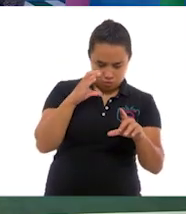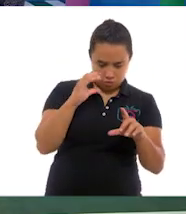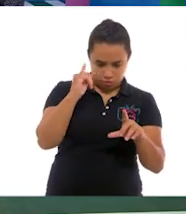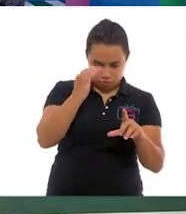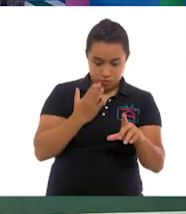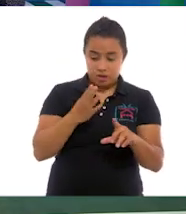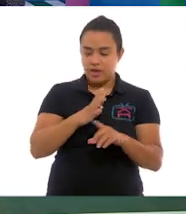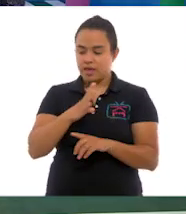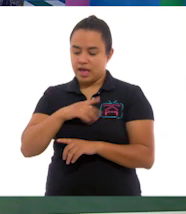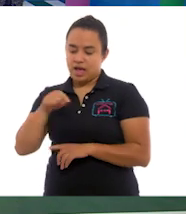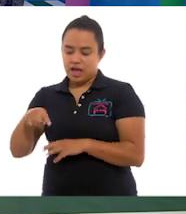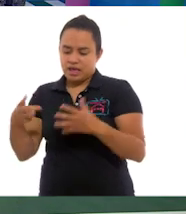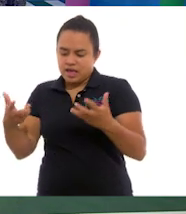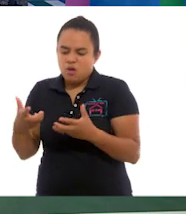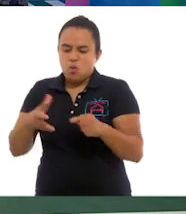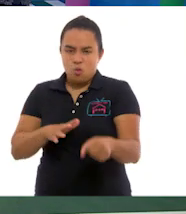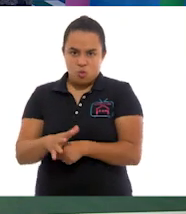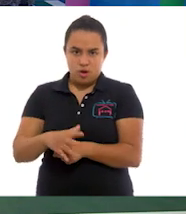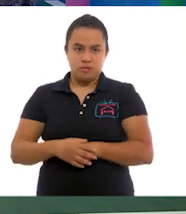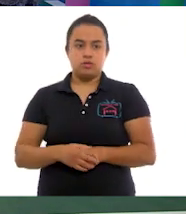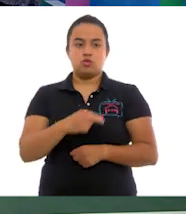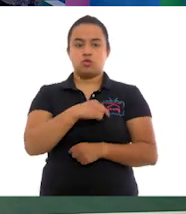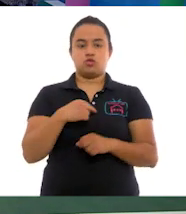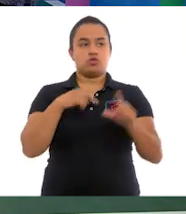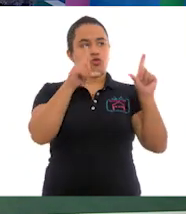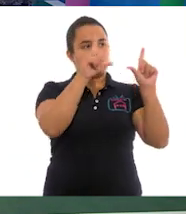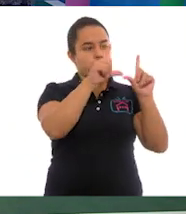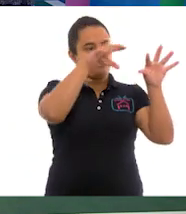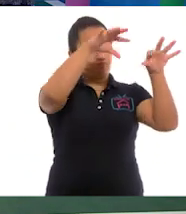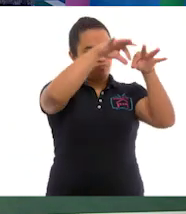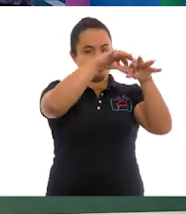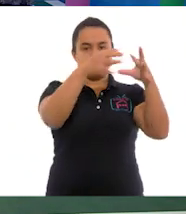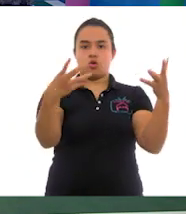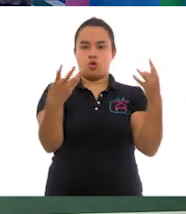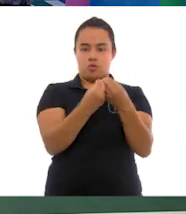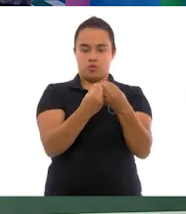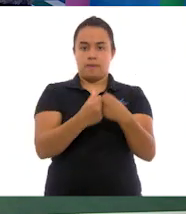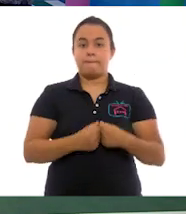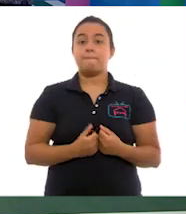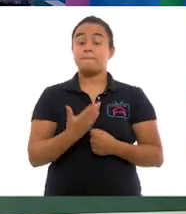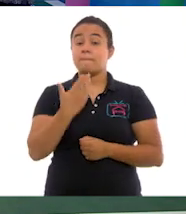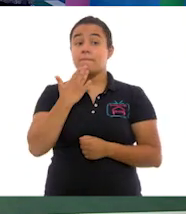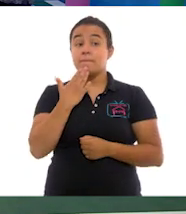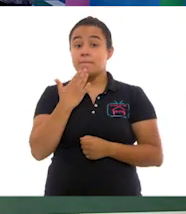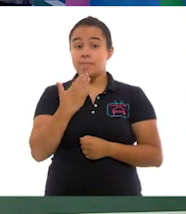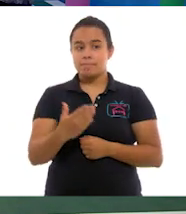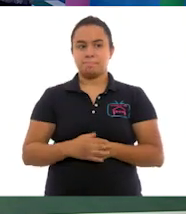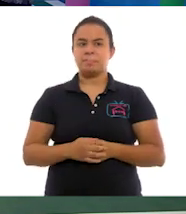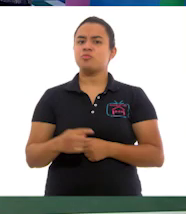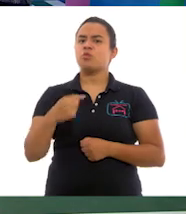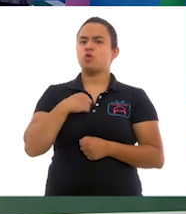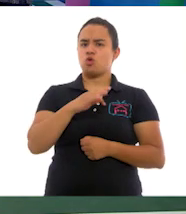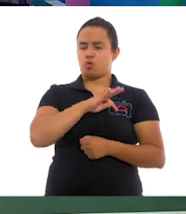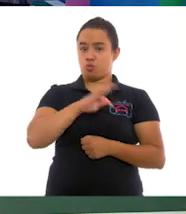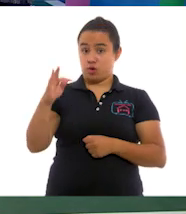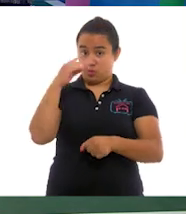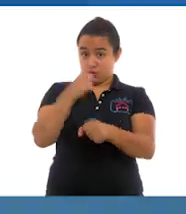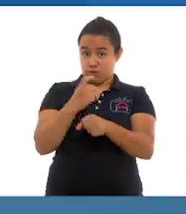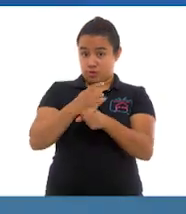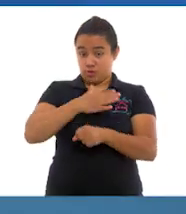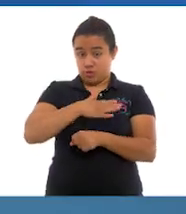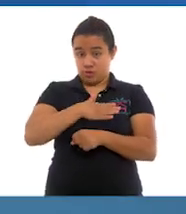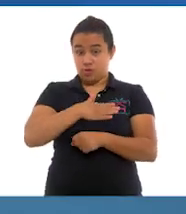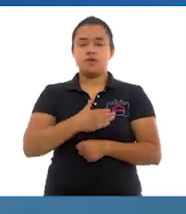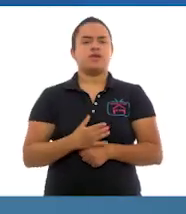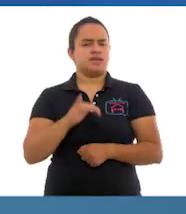acciones. Y vamos a colgarlas que estén juntas. Perfecto, maestra. Muy bien. ¿Puedo comenzar yo, maestra?